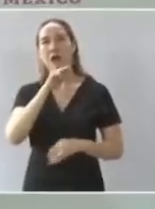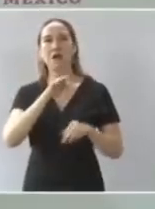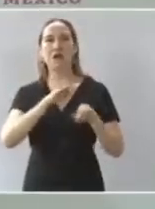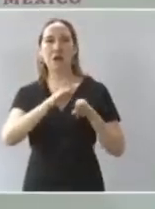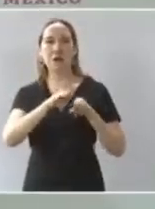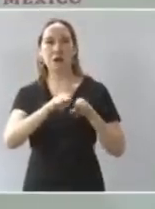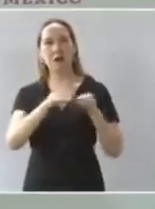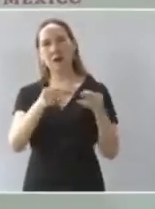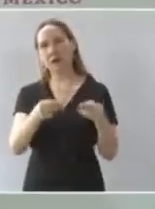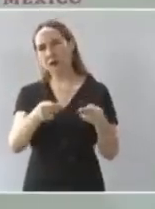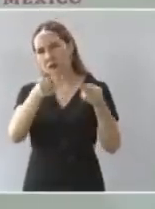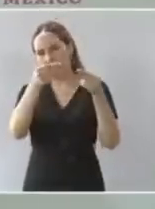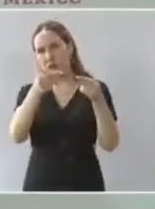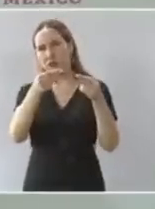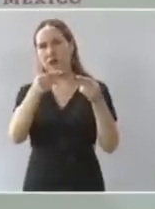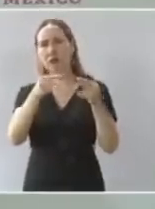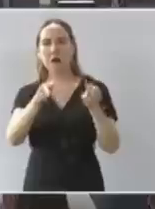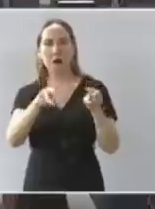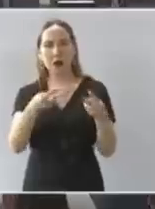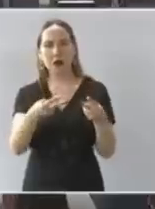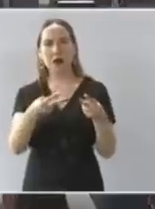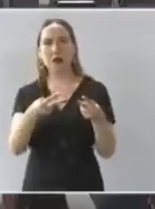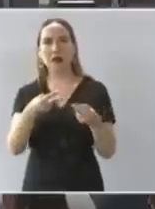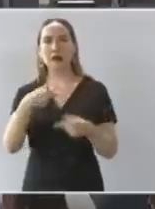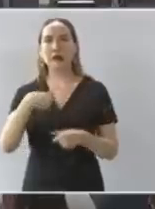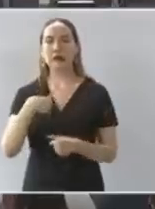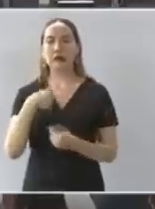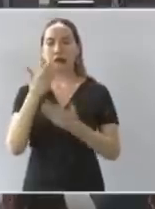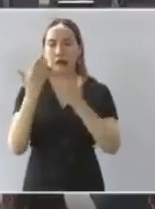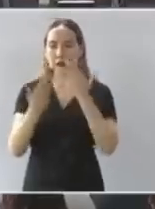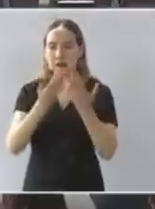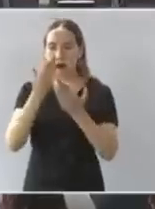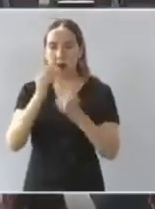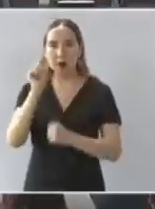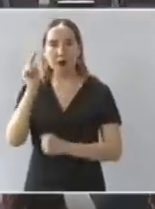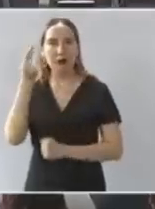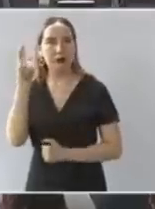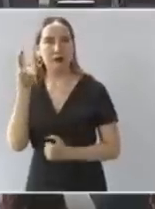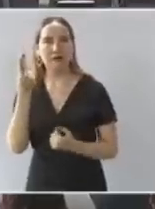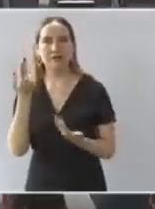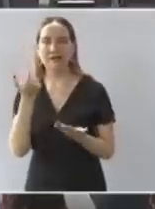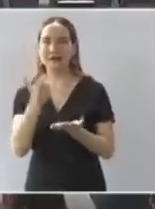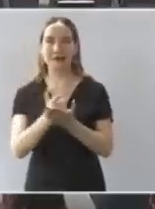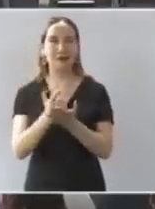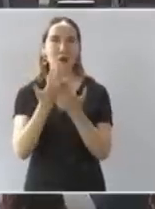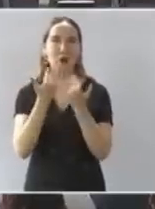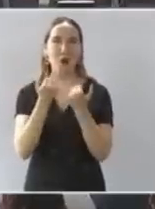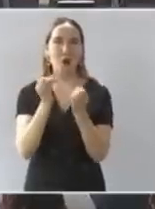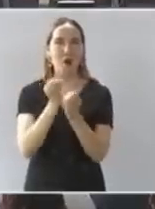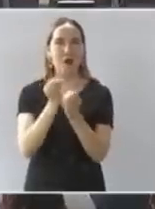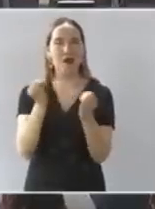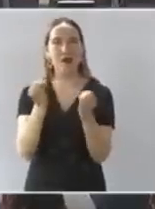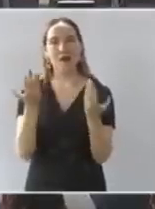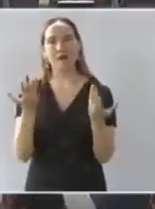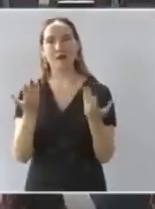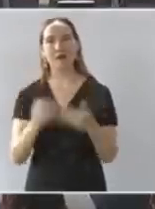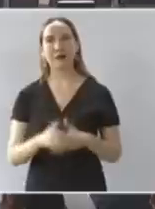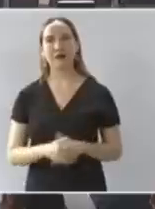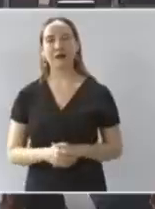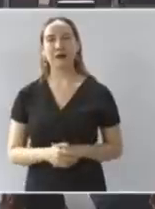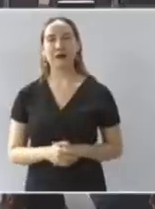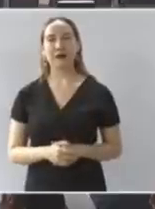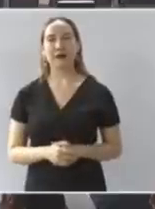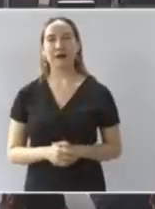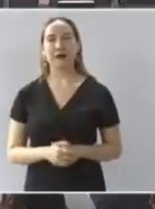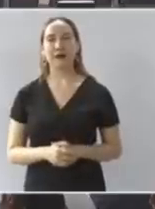tenía yo que estudiar la carrera pues ya no había dinero porque a ellos les había